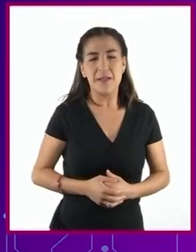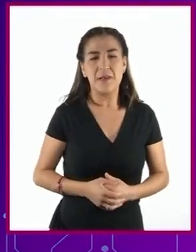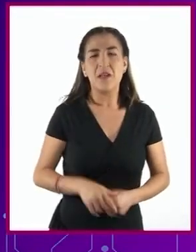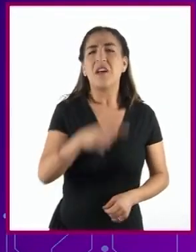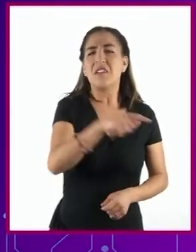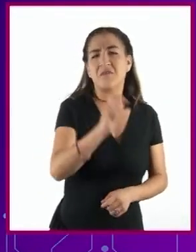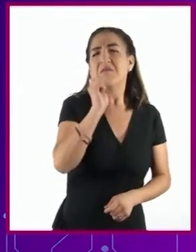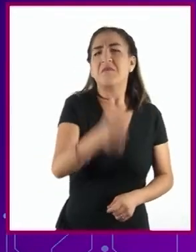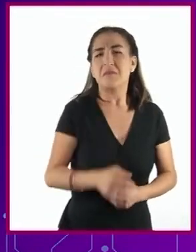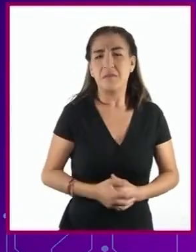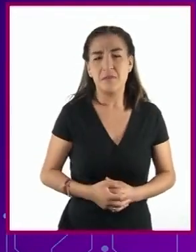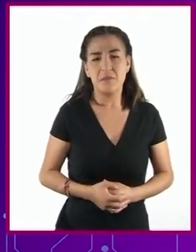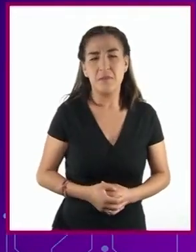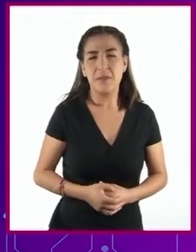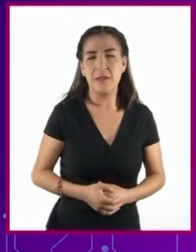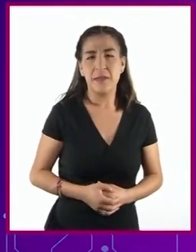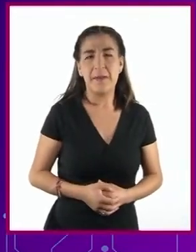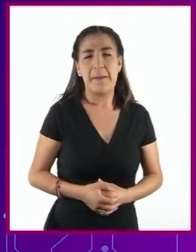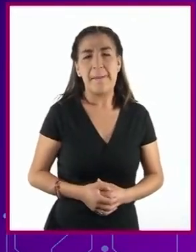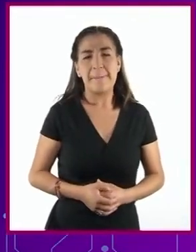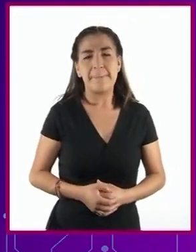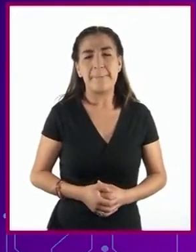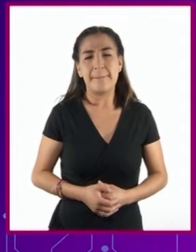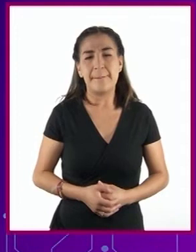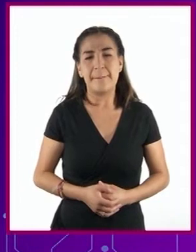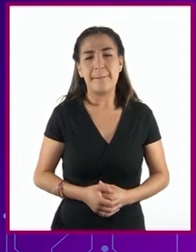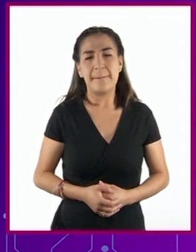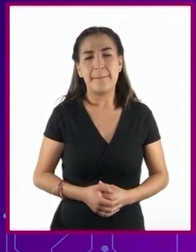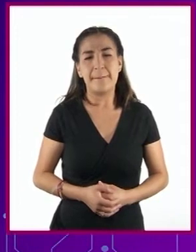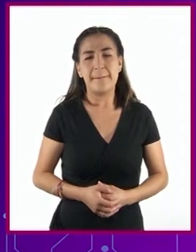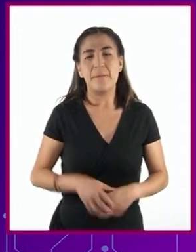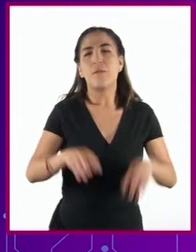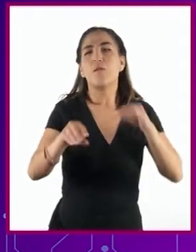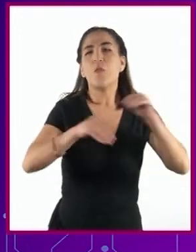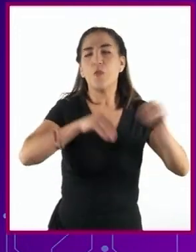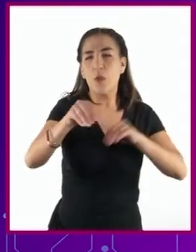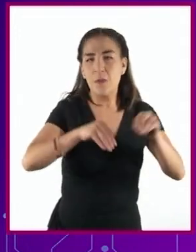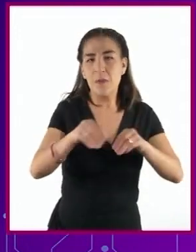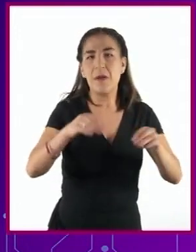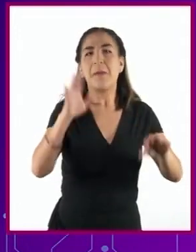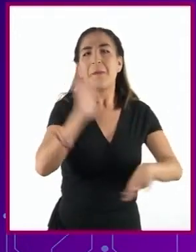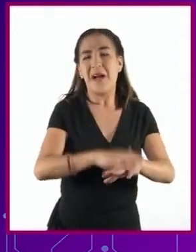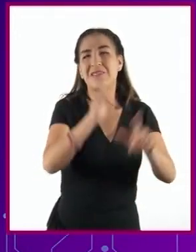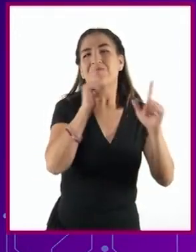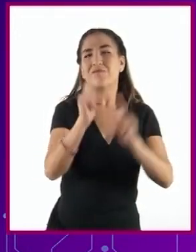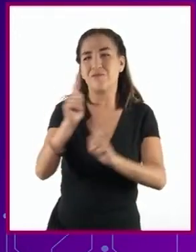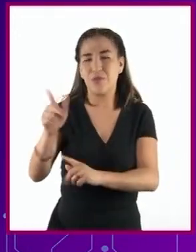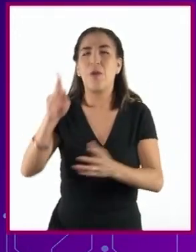produce es posteriormente un movimiento armado nuevo